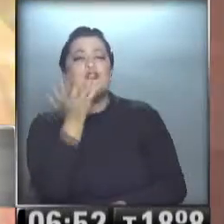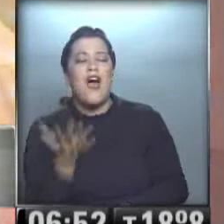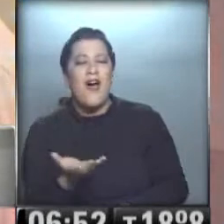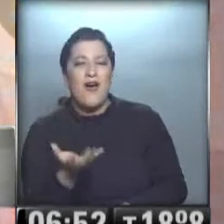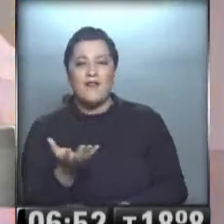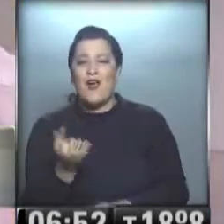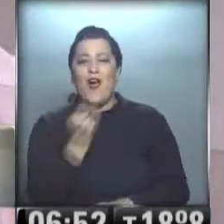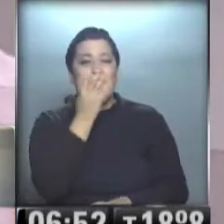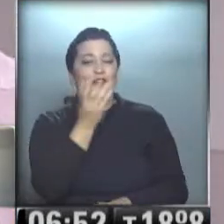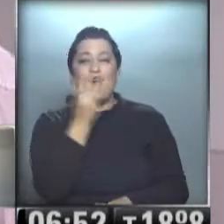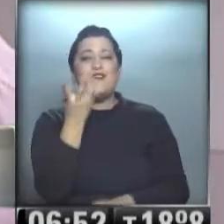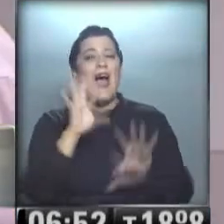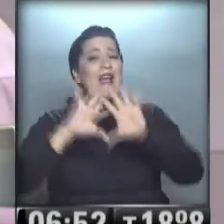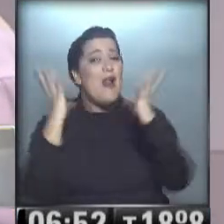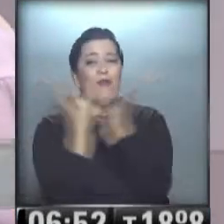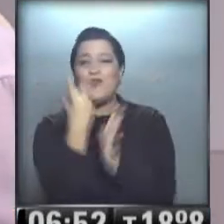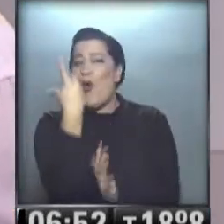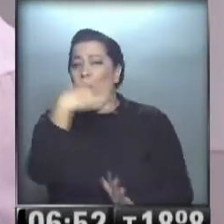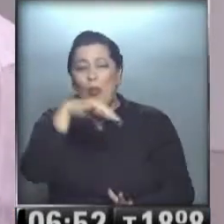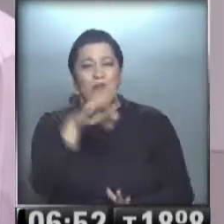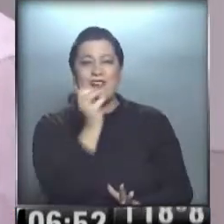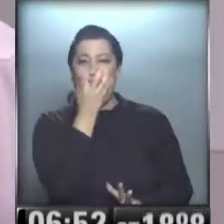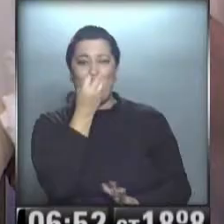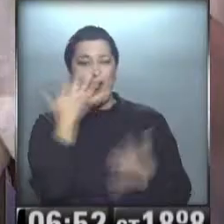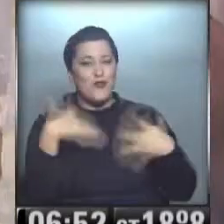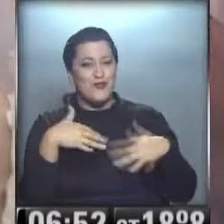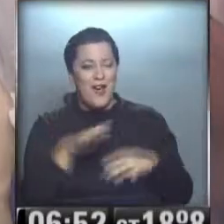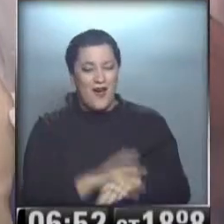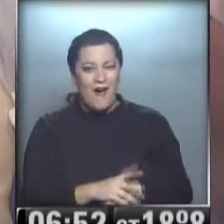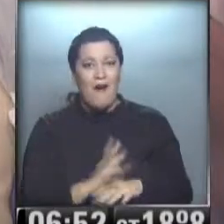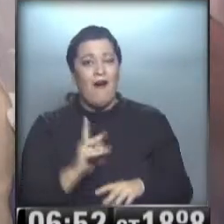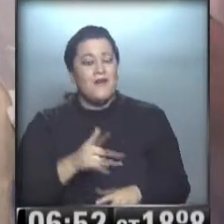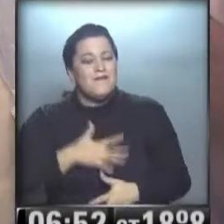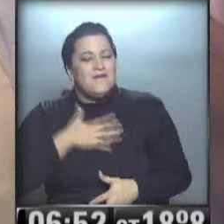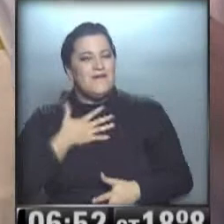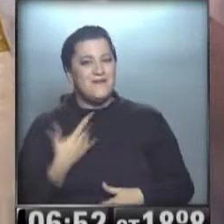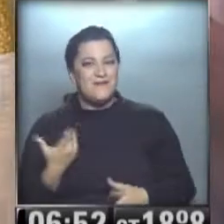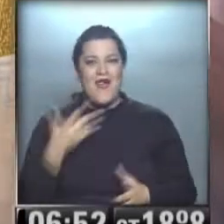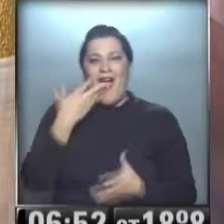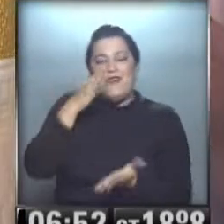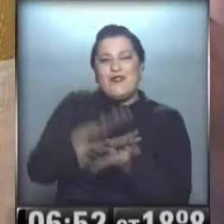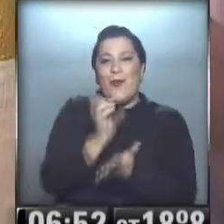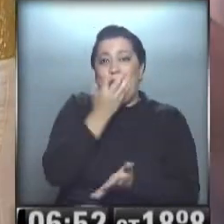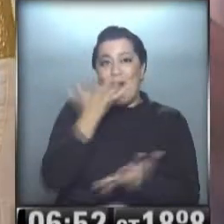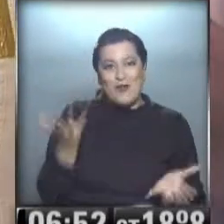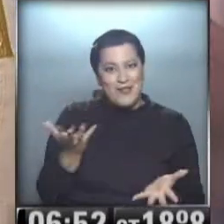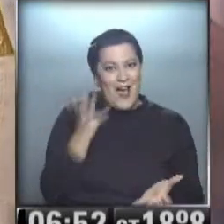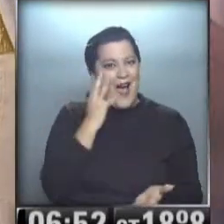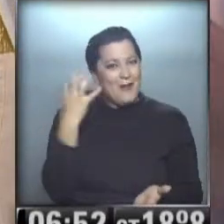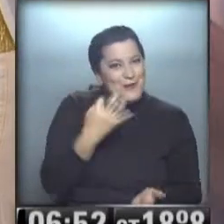rosa es única en el mundo. Ustedes notaron, amigos, cómo suspiró al hablar de la rosa. Por algo será, ¿no?